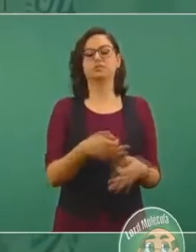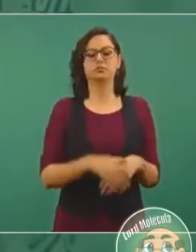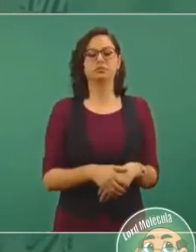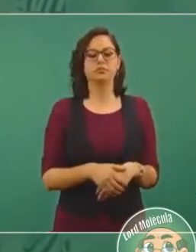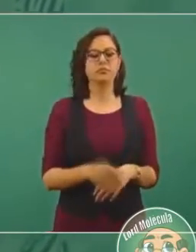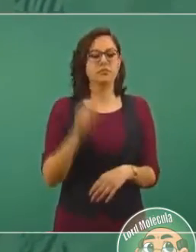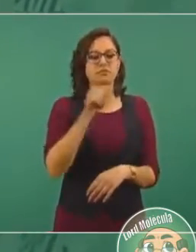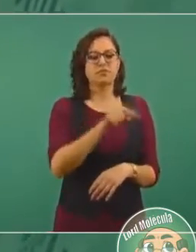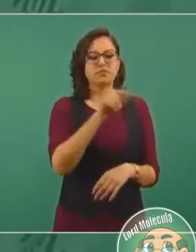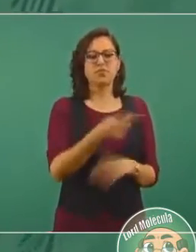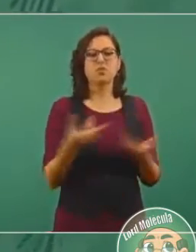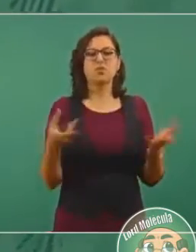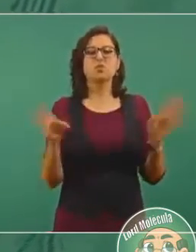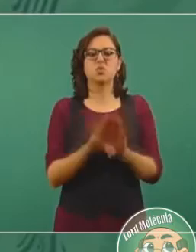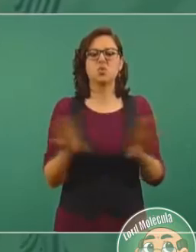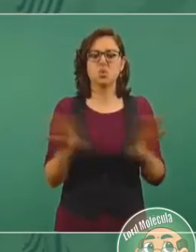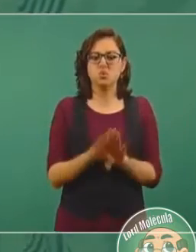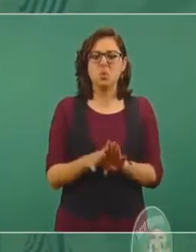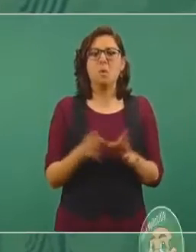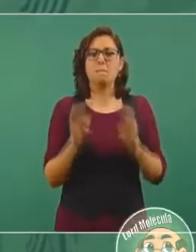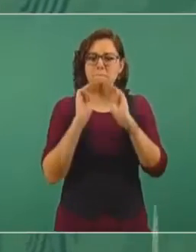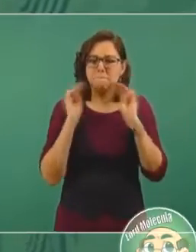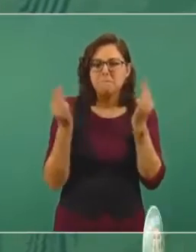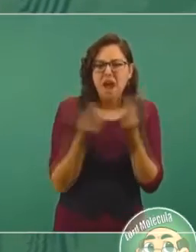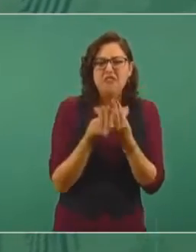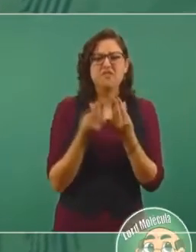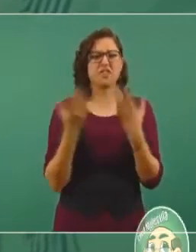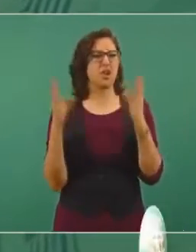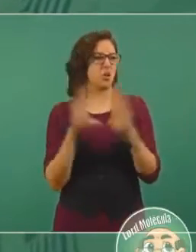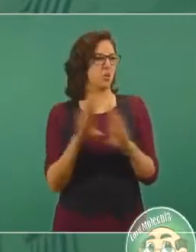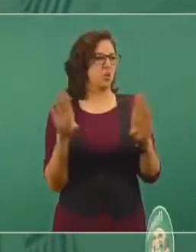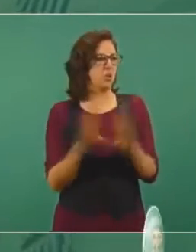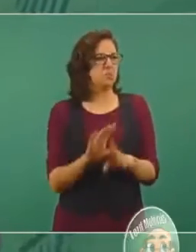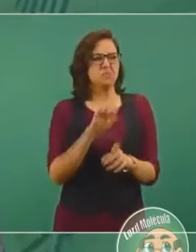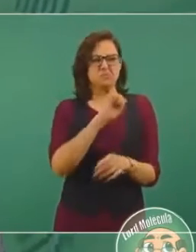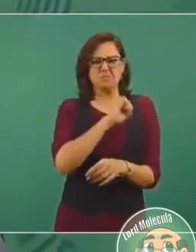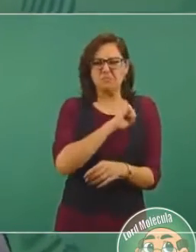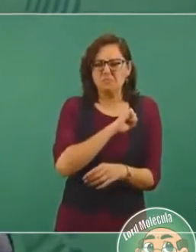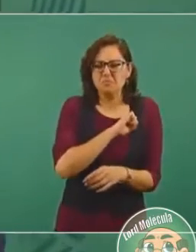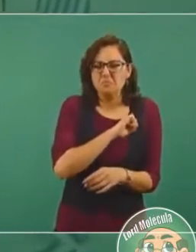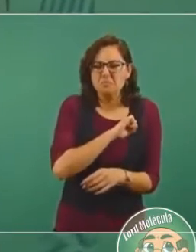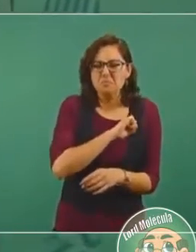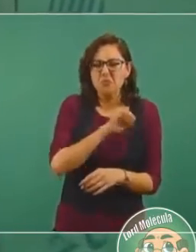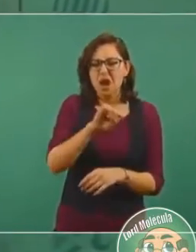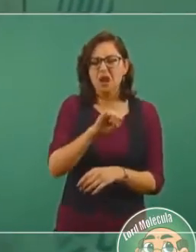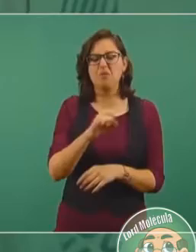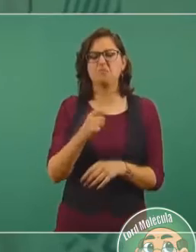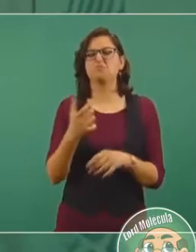se lleva